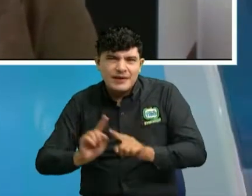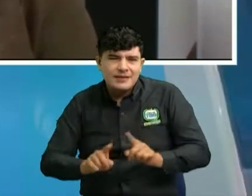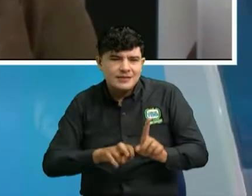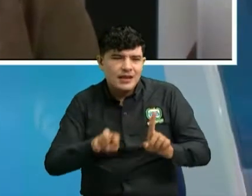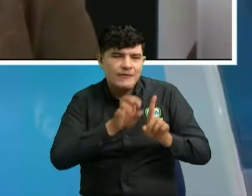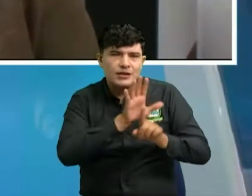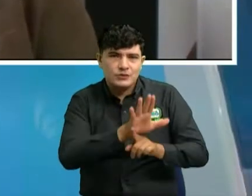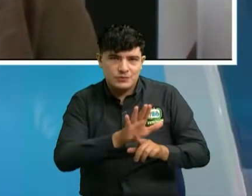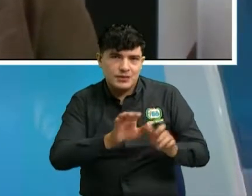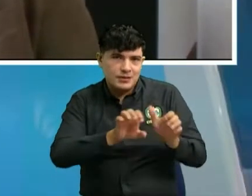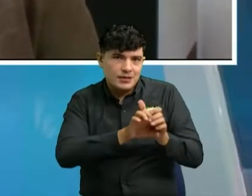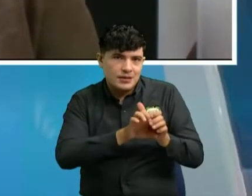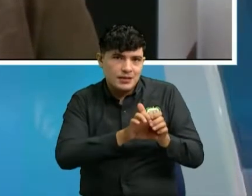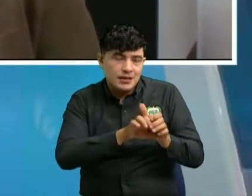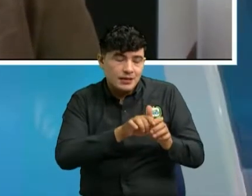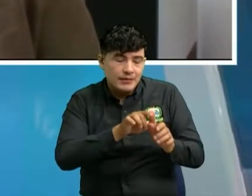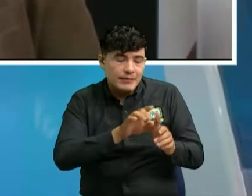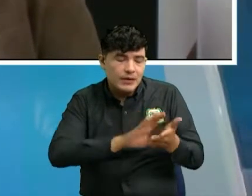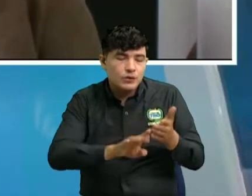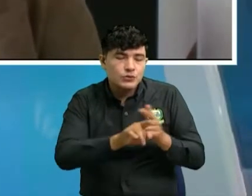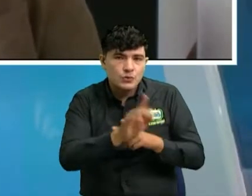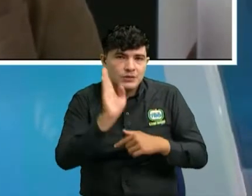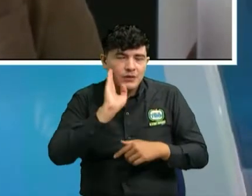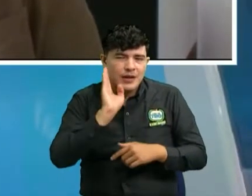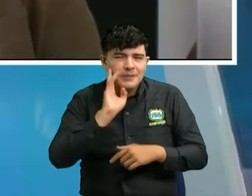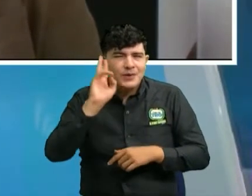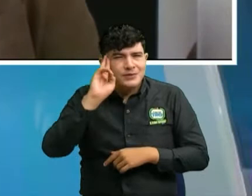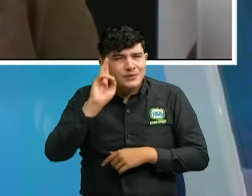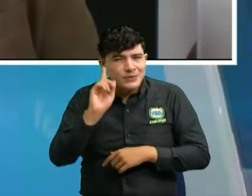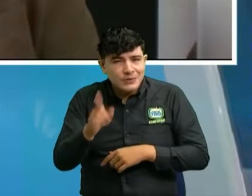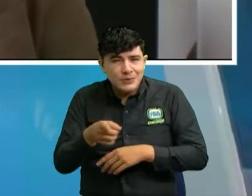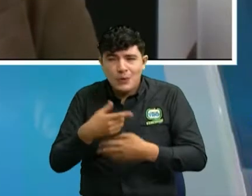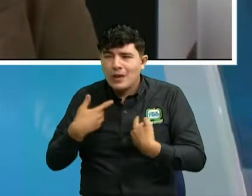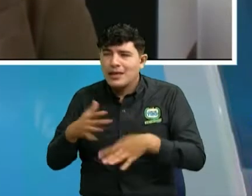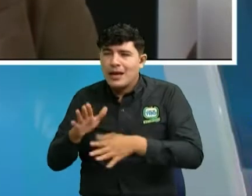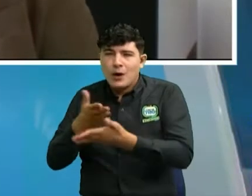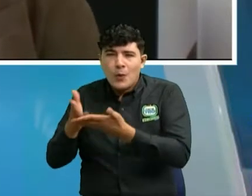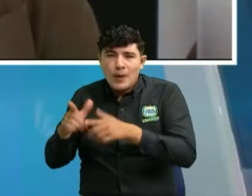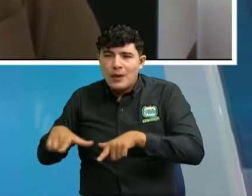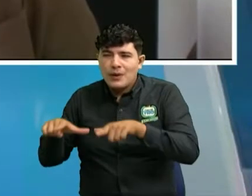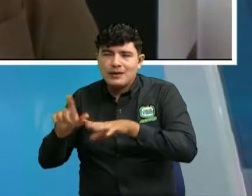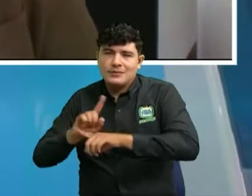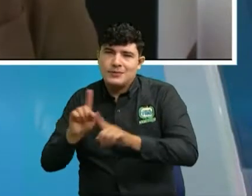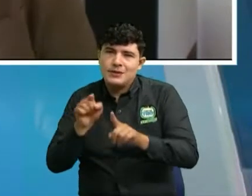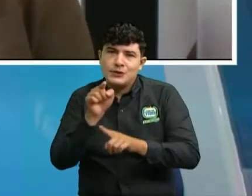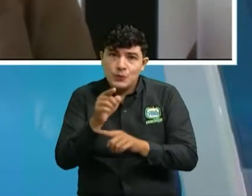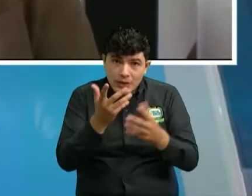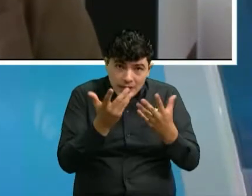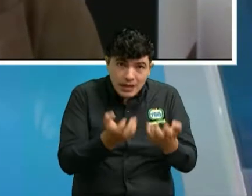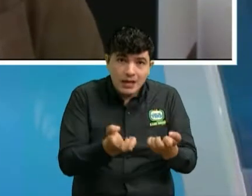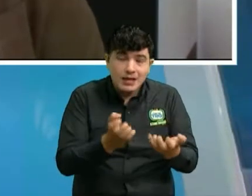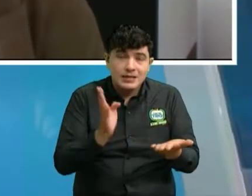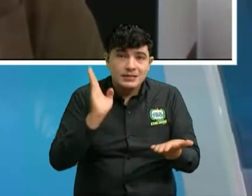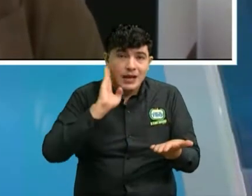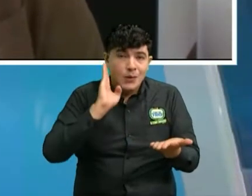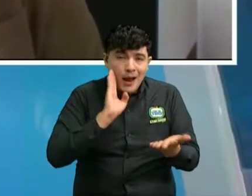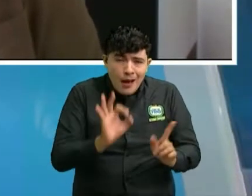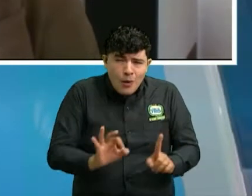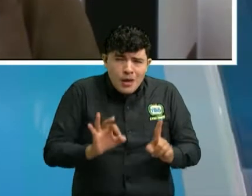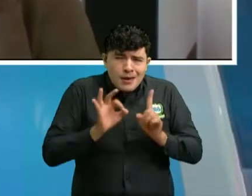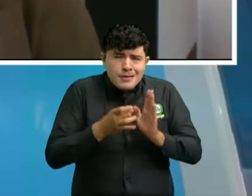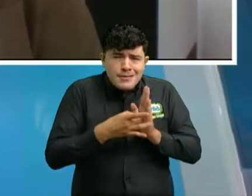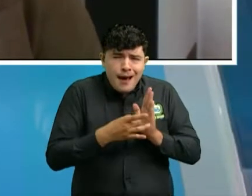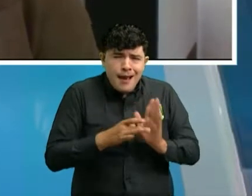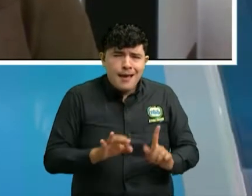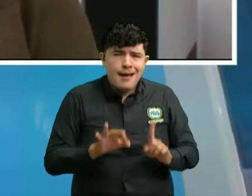equipos entonces cómpralos en establecimientos reconocidos y si se quiere un equipo realmente el original el que